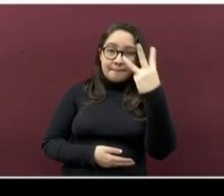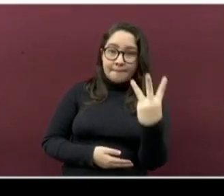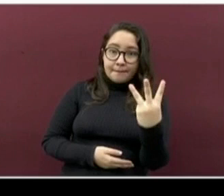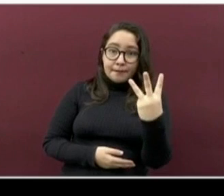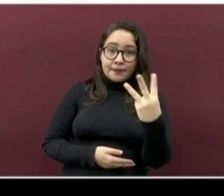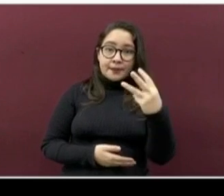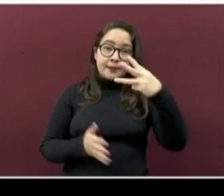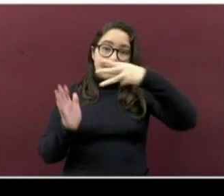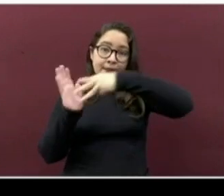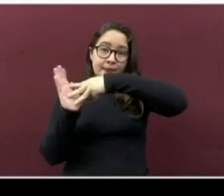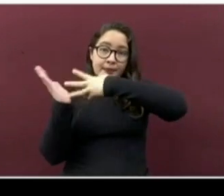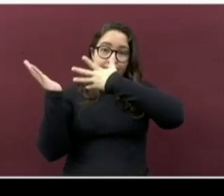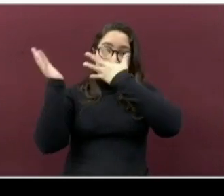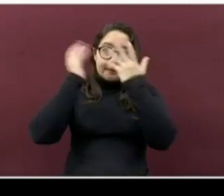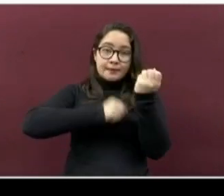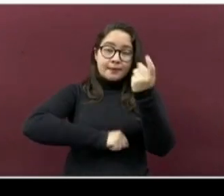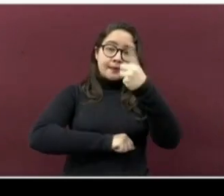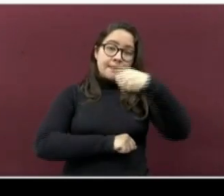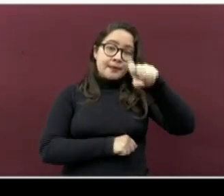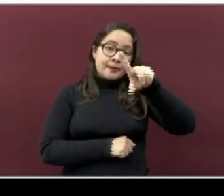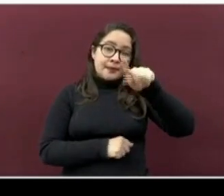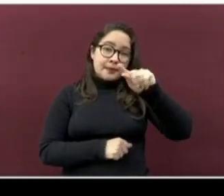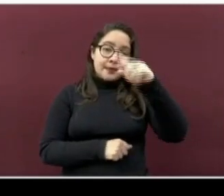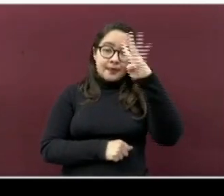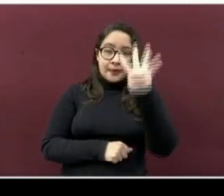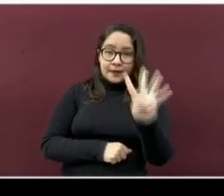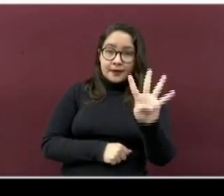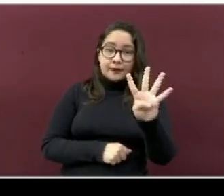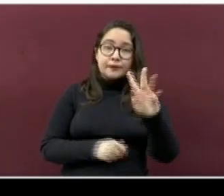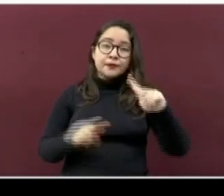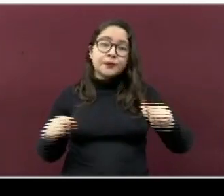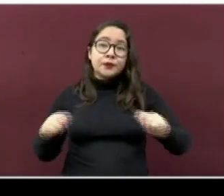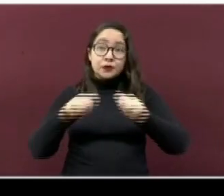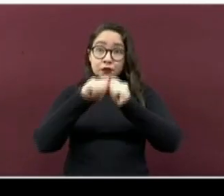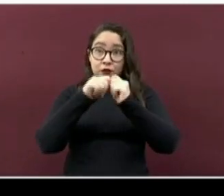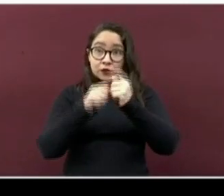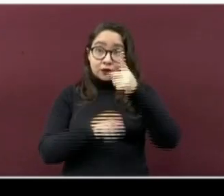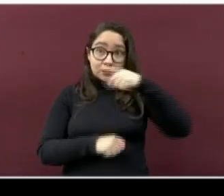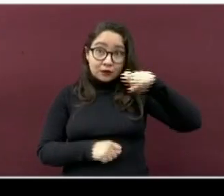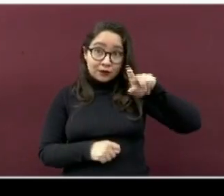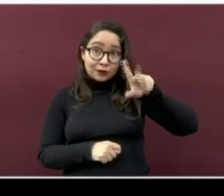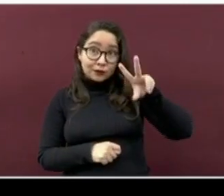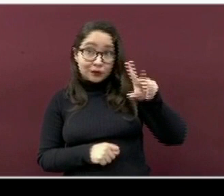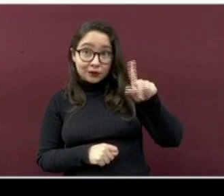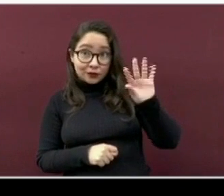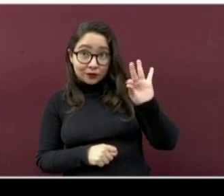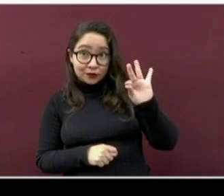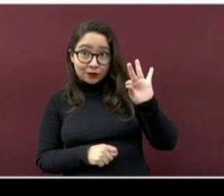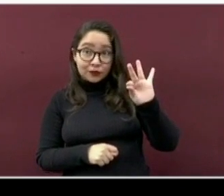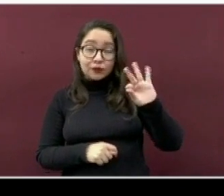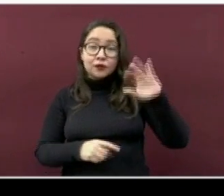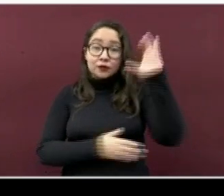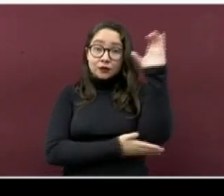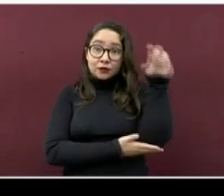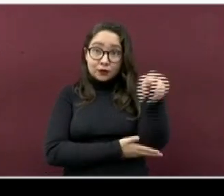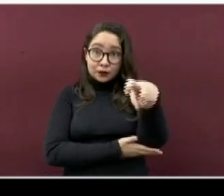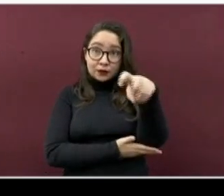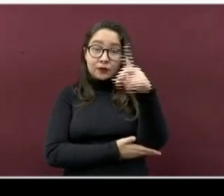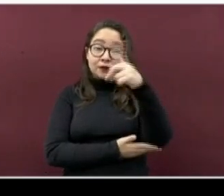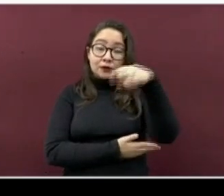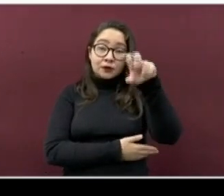Martínez de la Torre 174, Tuxpan 140, Coatzacoalcos